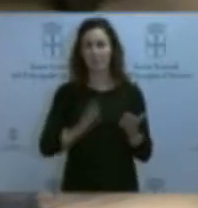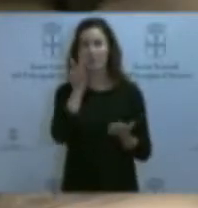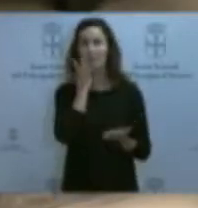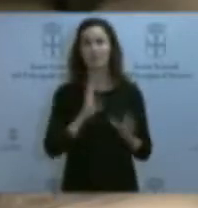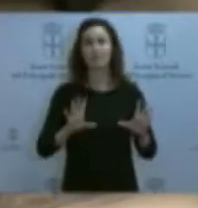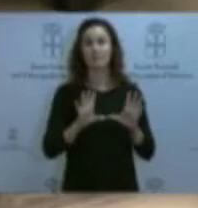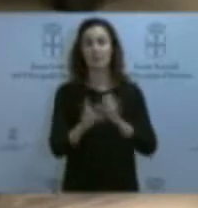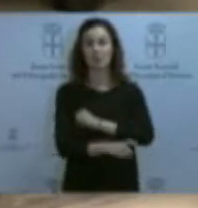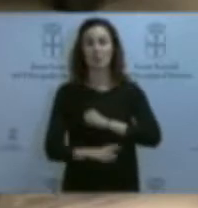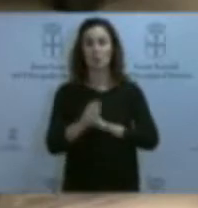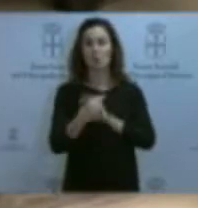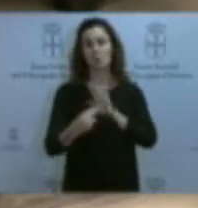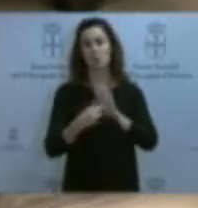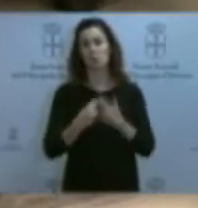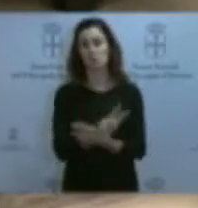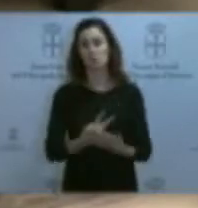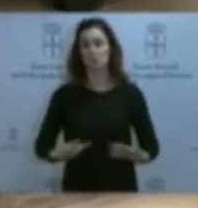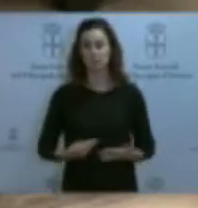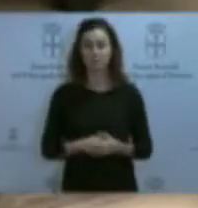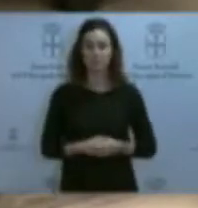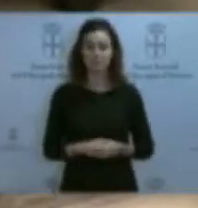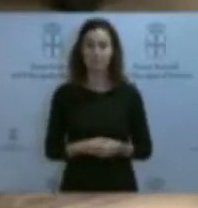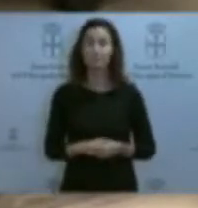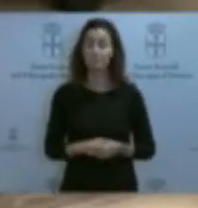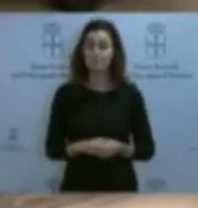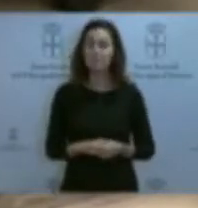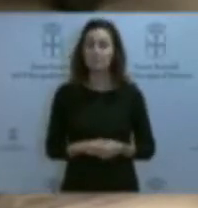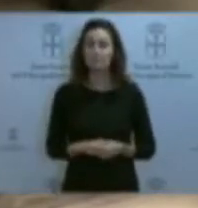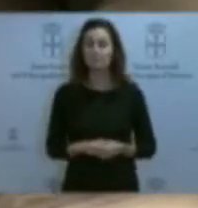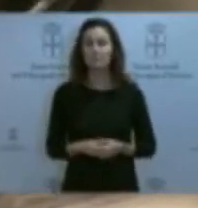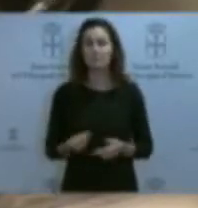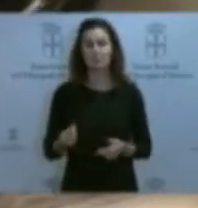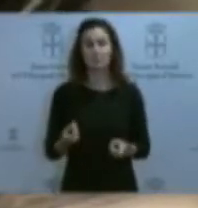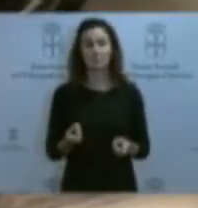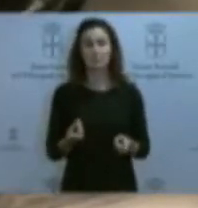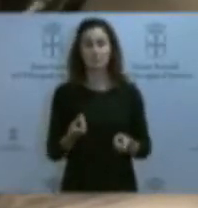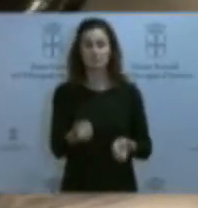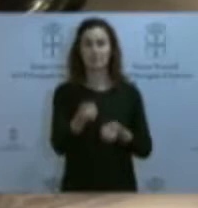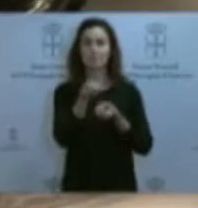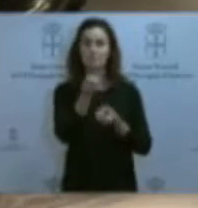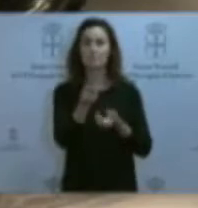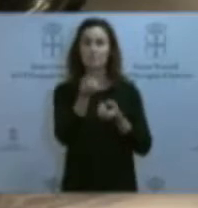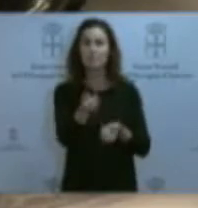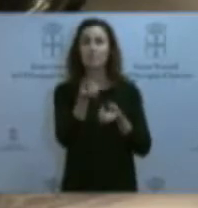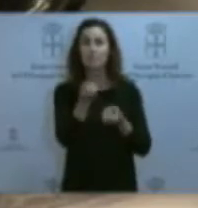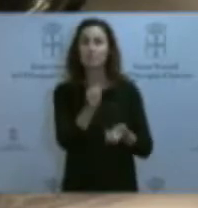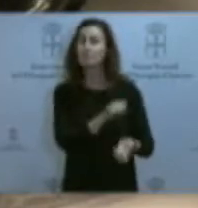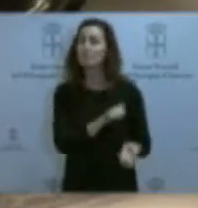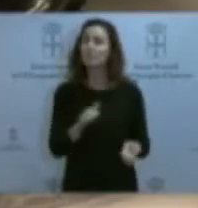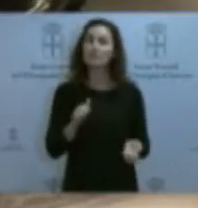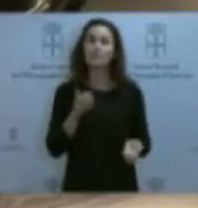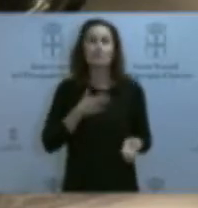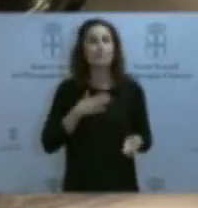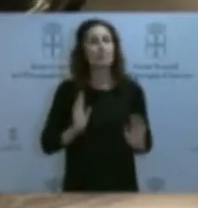agosto de 2017. También, asimismo, las razones expuestas fueron motivos personales.